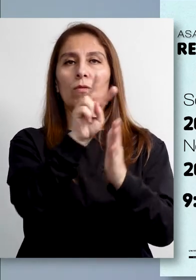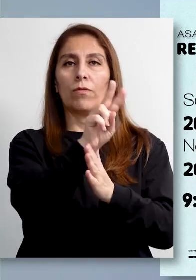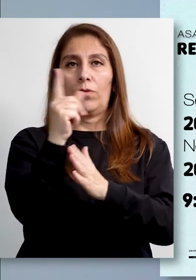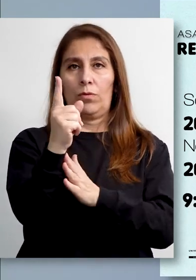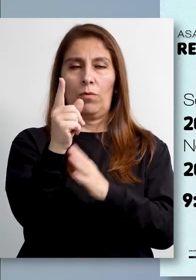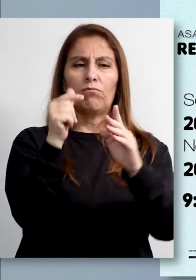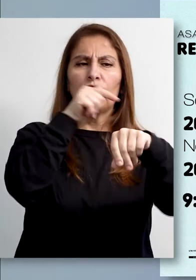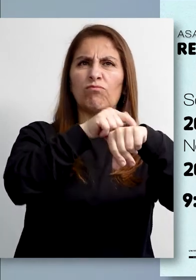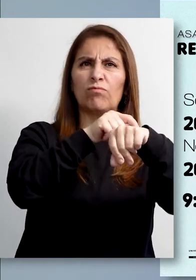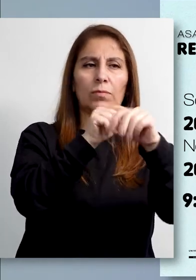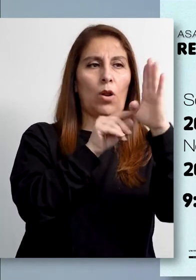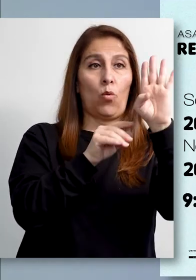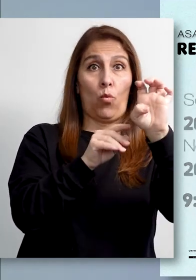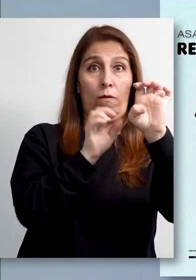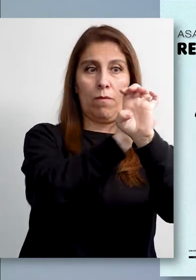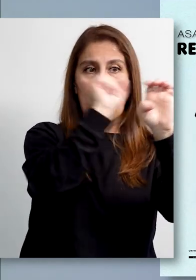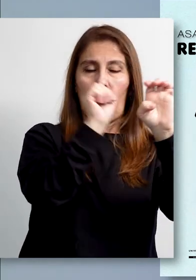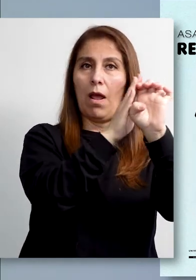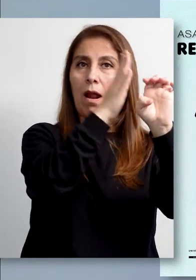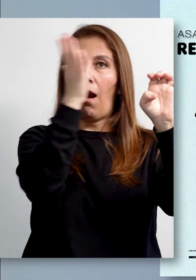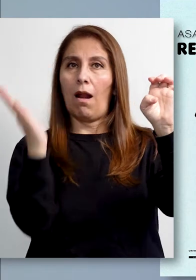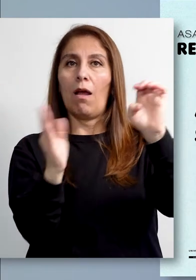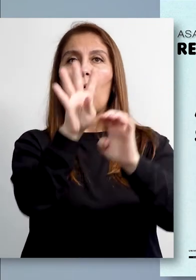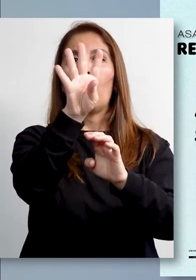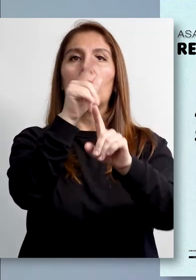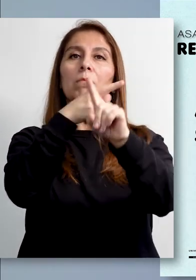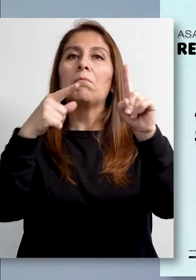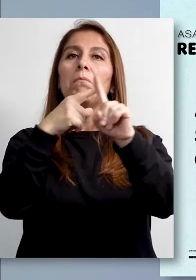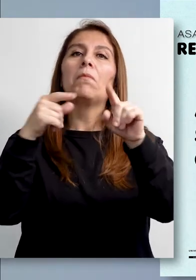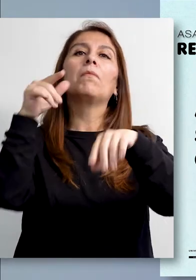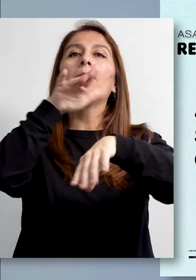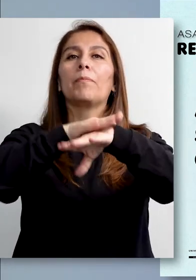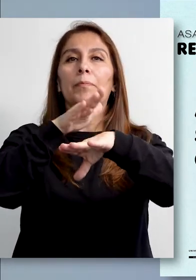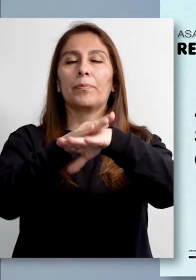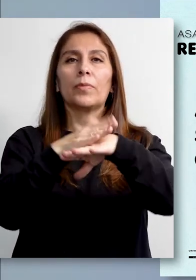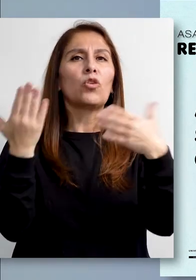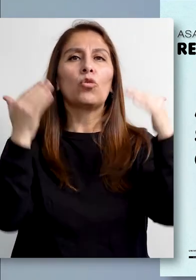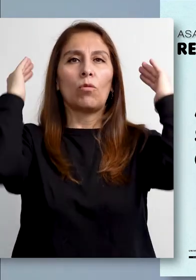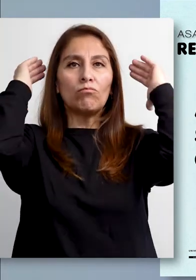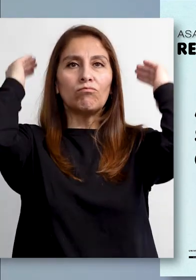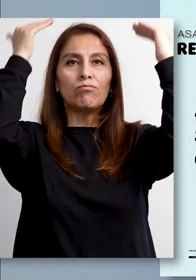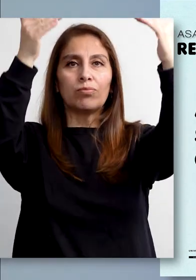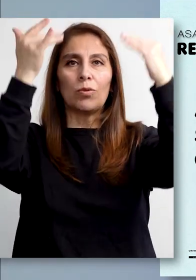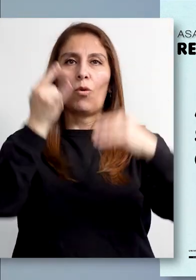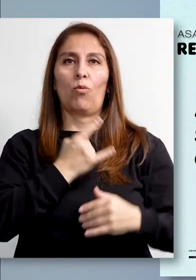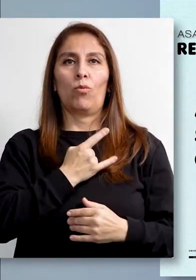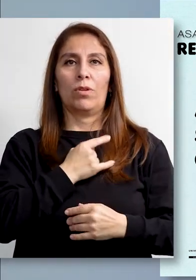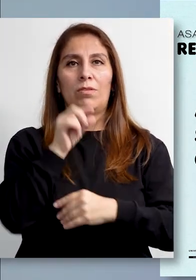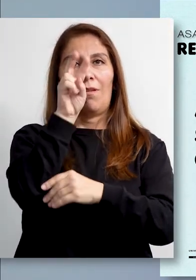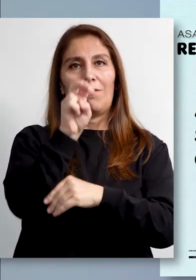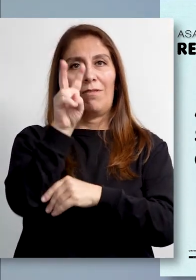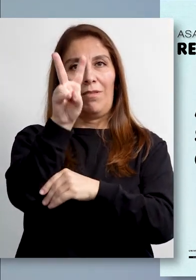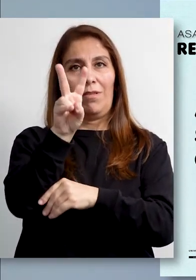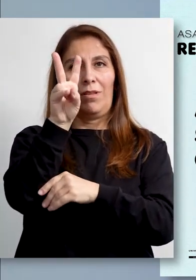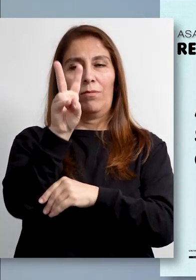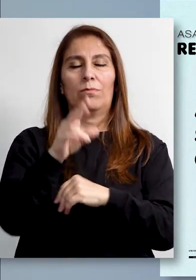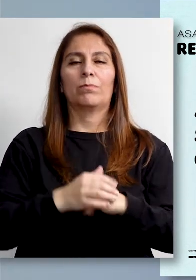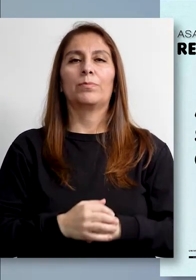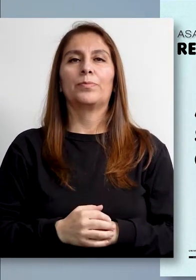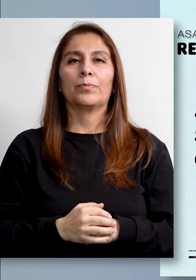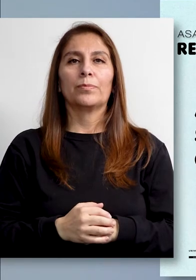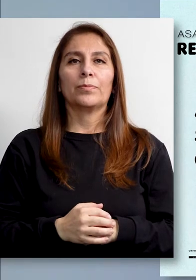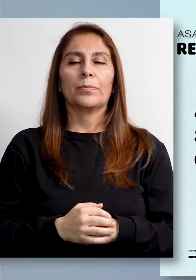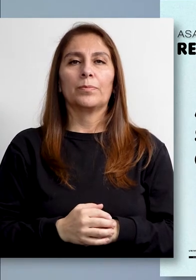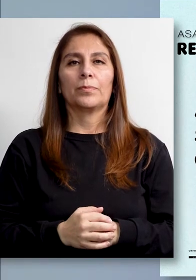entre 9 de la mañana y 4 y 30 de la tarde, en el Auditorio Multipropósito ubicado en las instalaciones de la calle